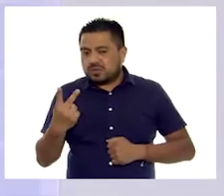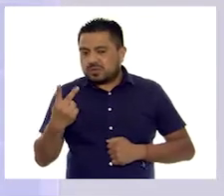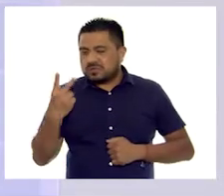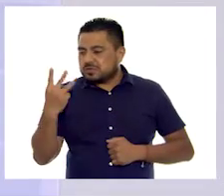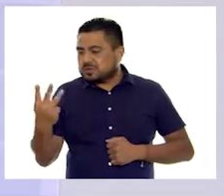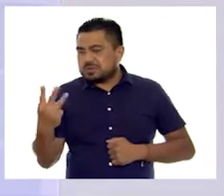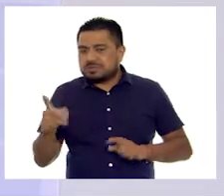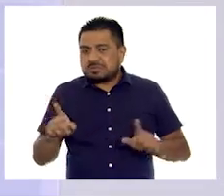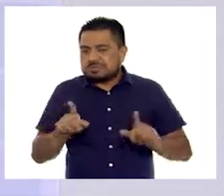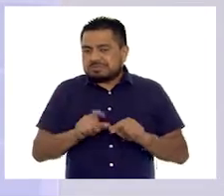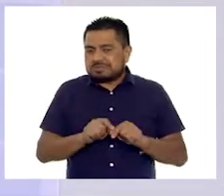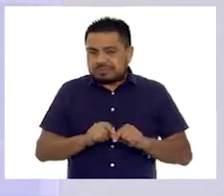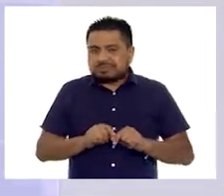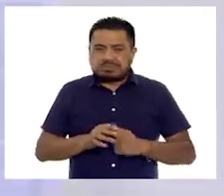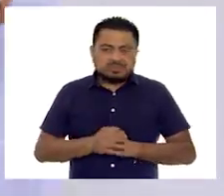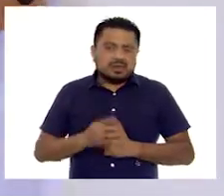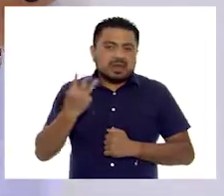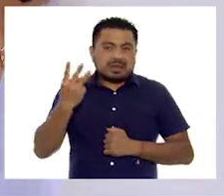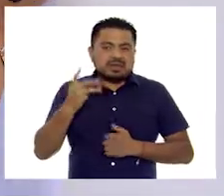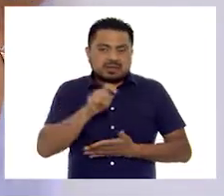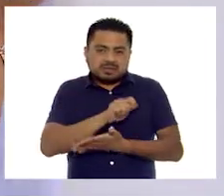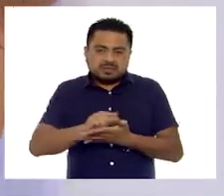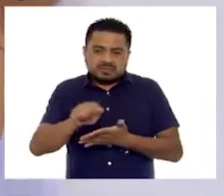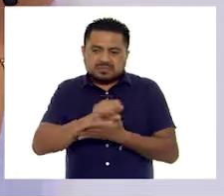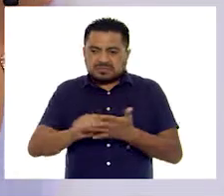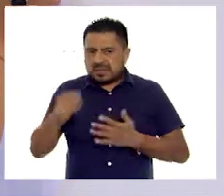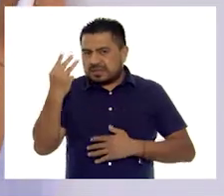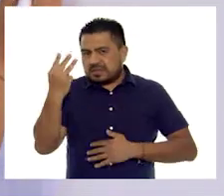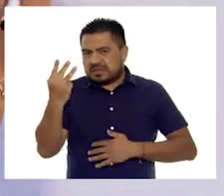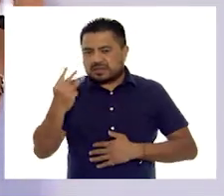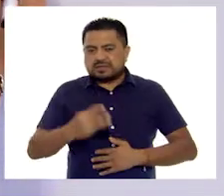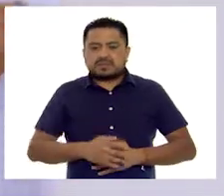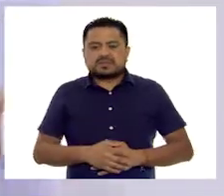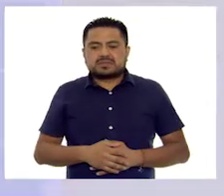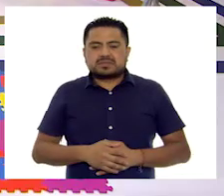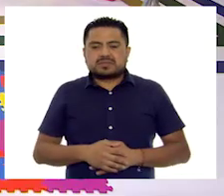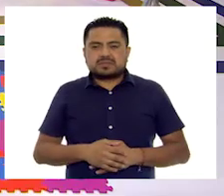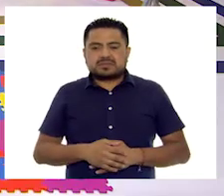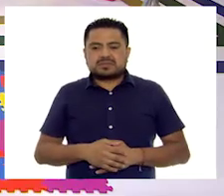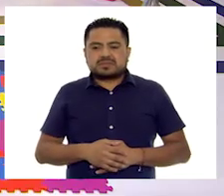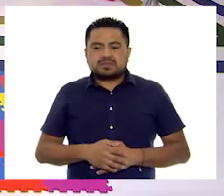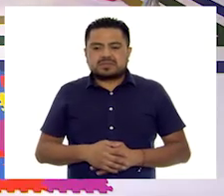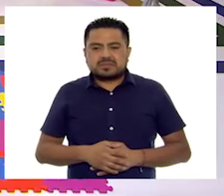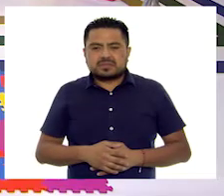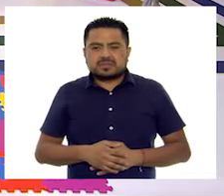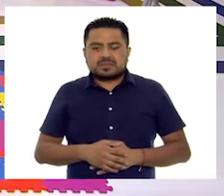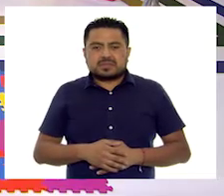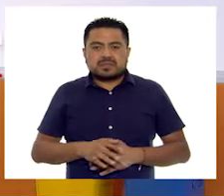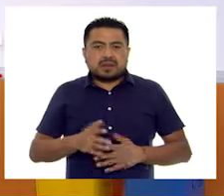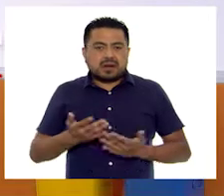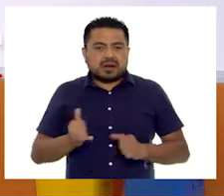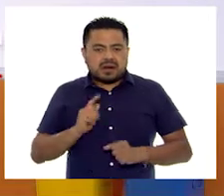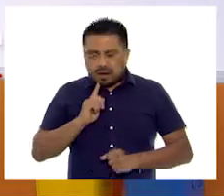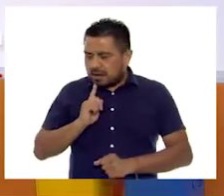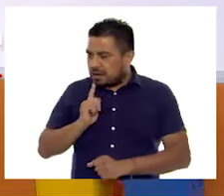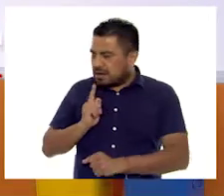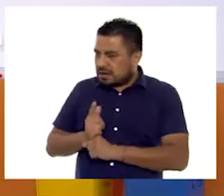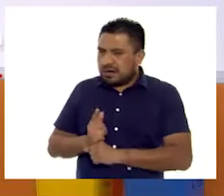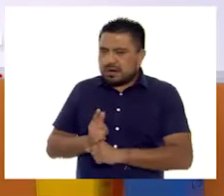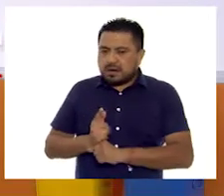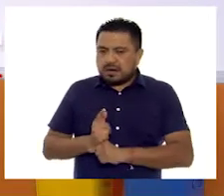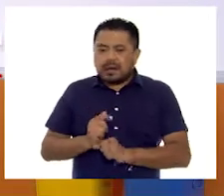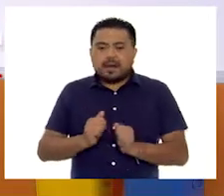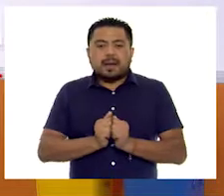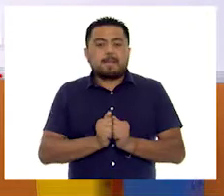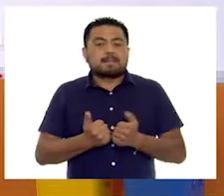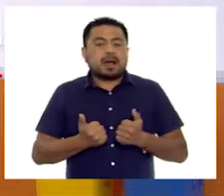dos, tres. Anotamos el número. Tres. Tres. ¿Ya te diste cuenta? Pan